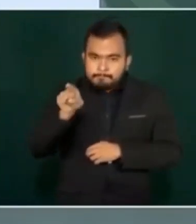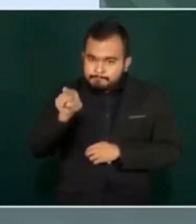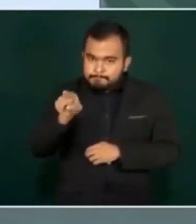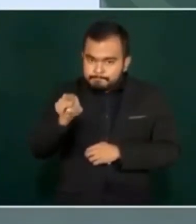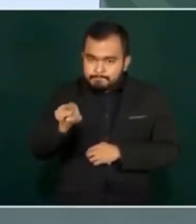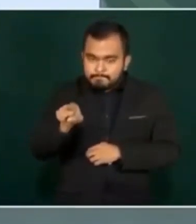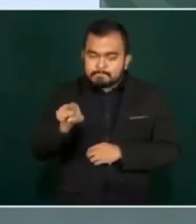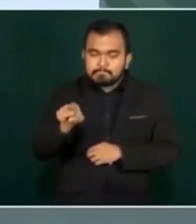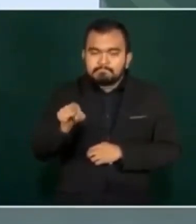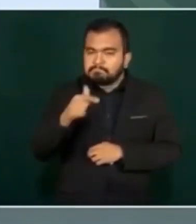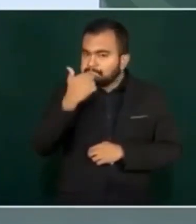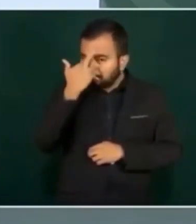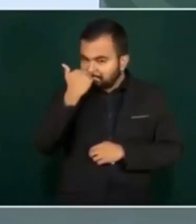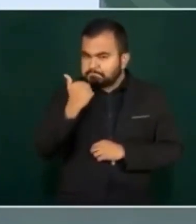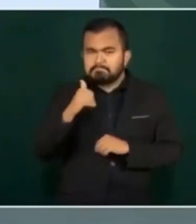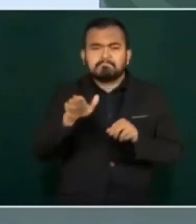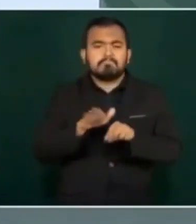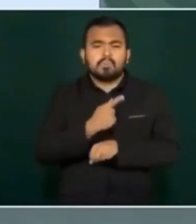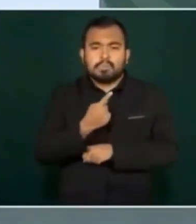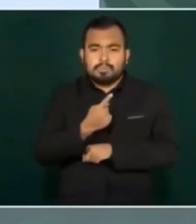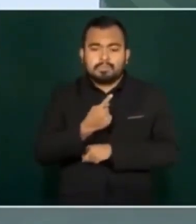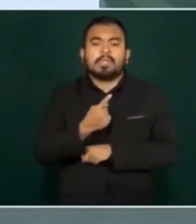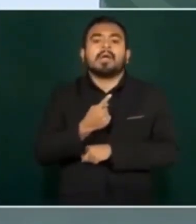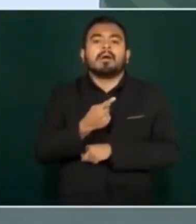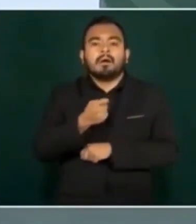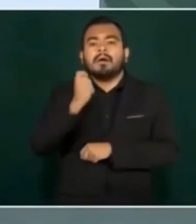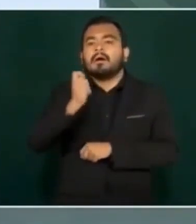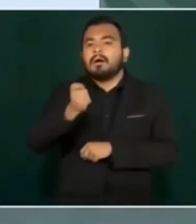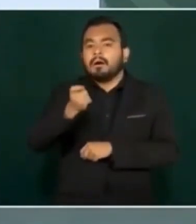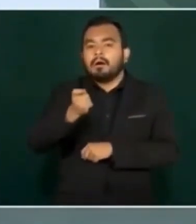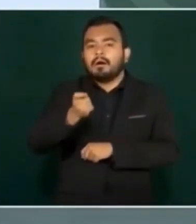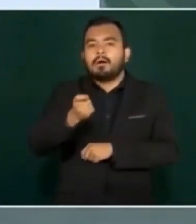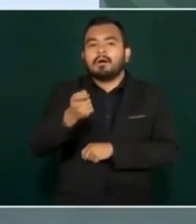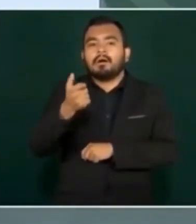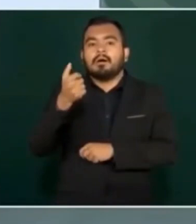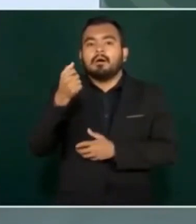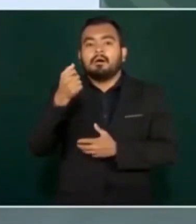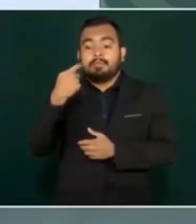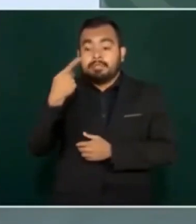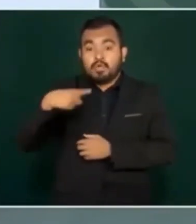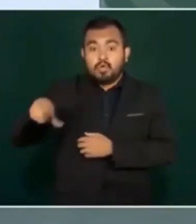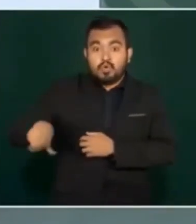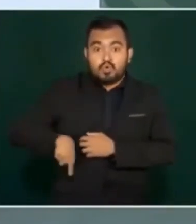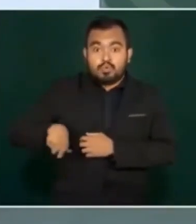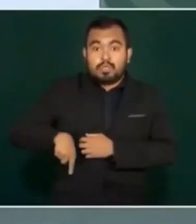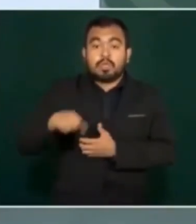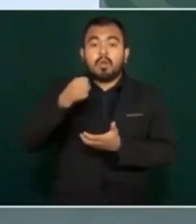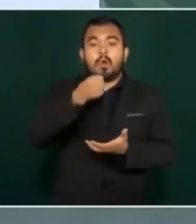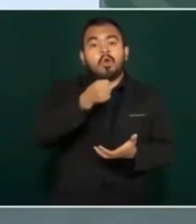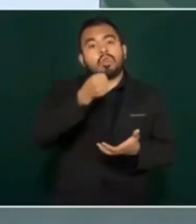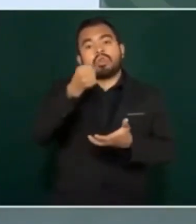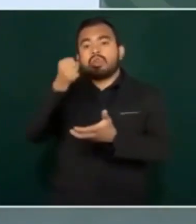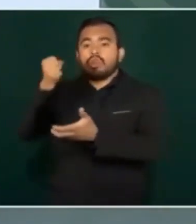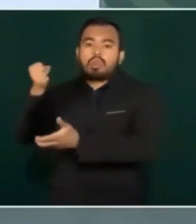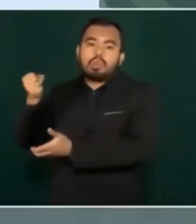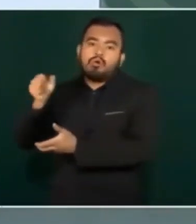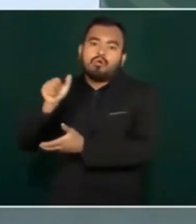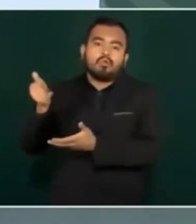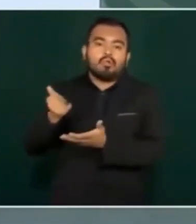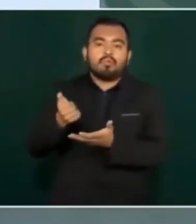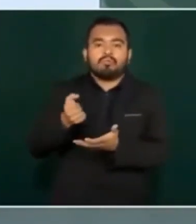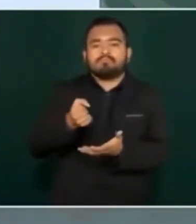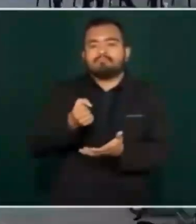por un presunto desvío de fondos públicos equivalente